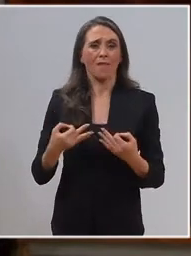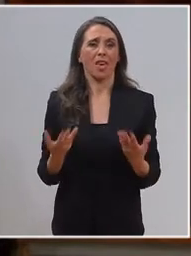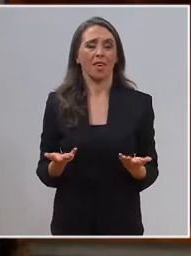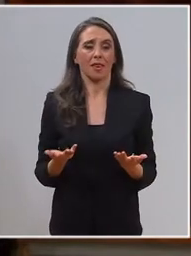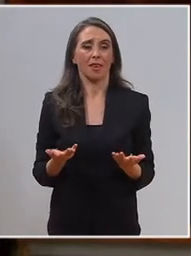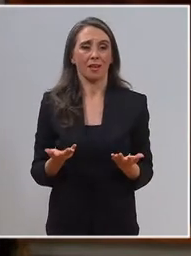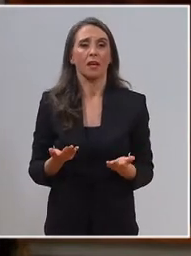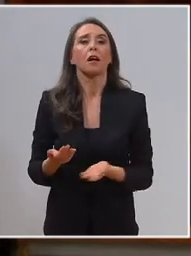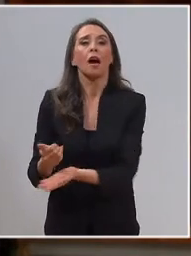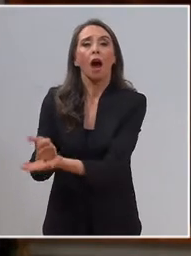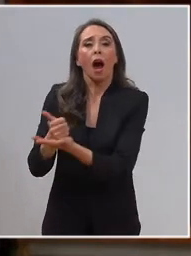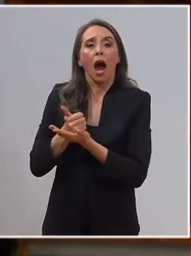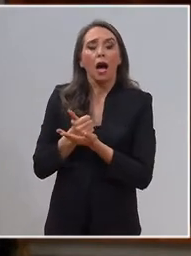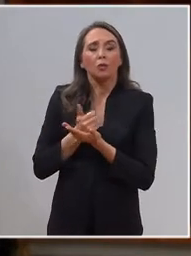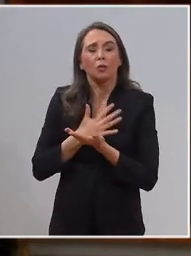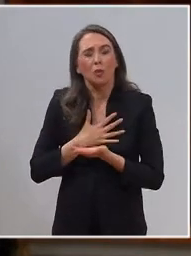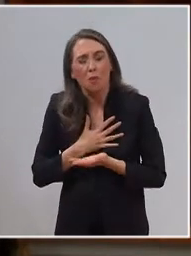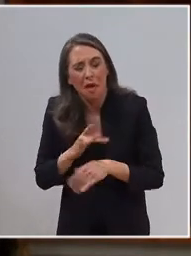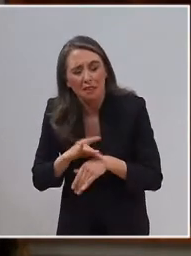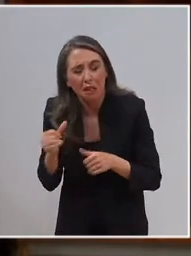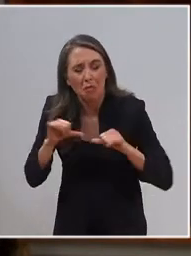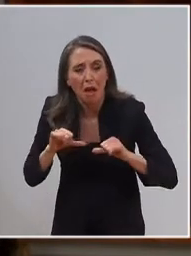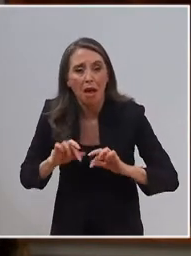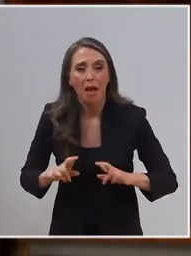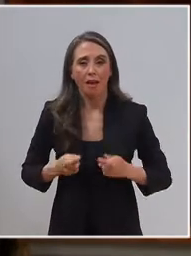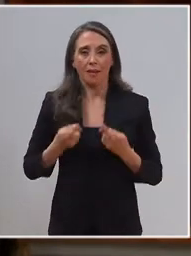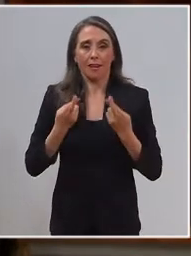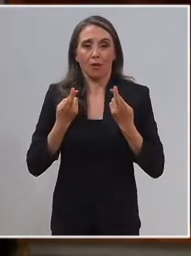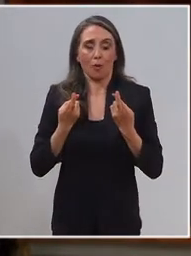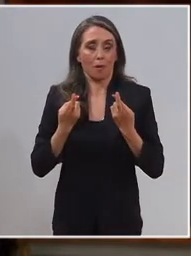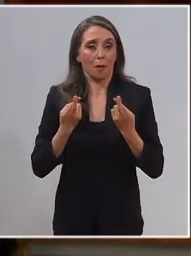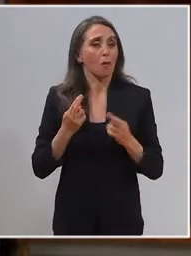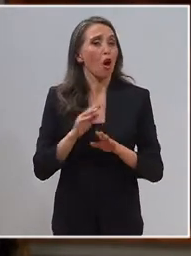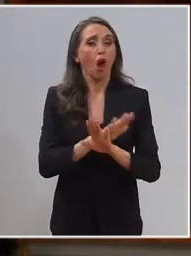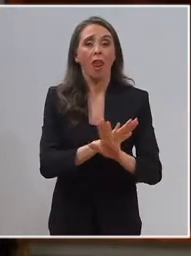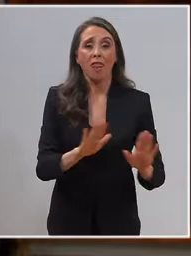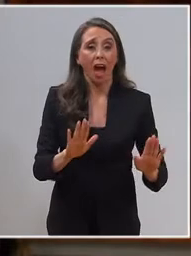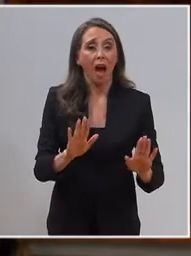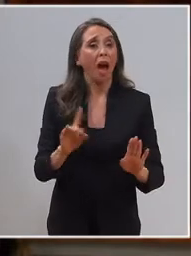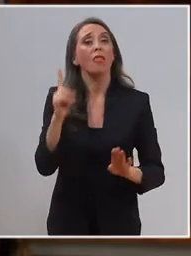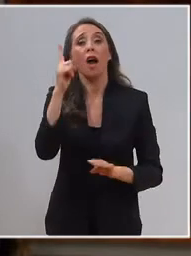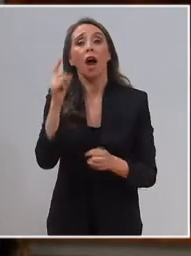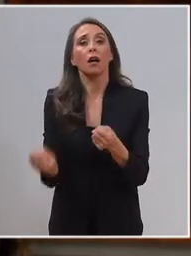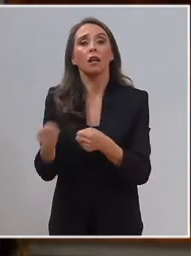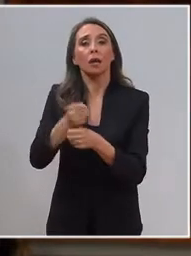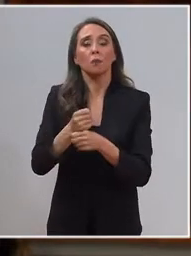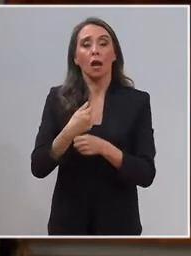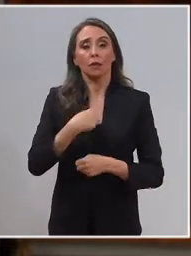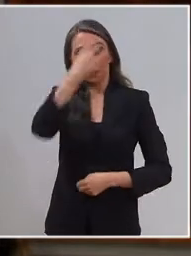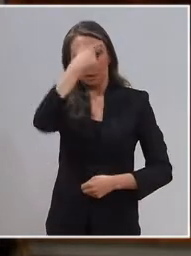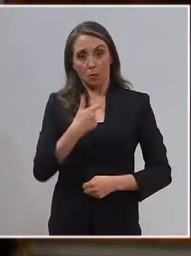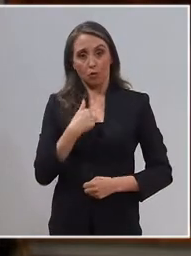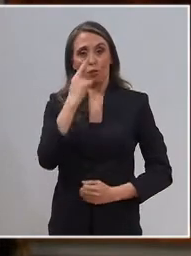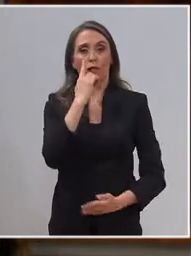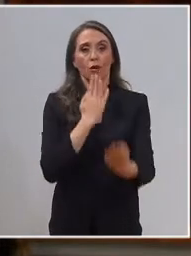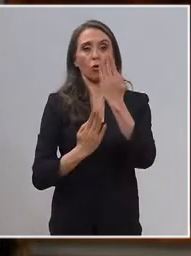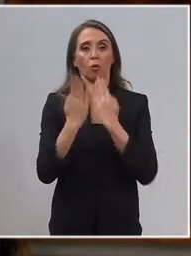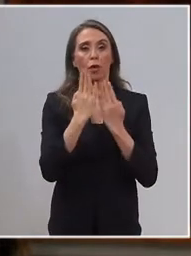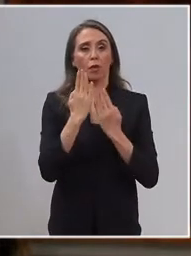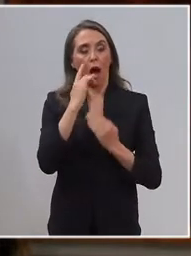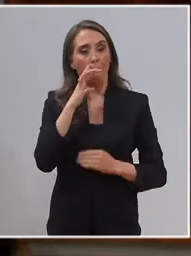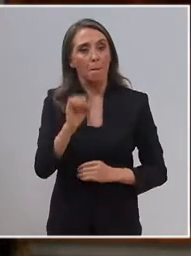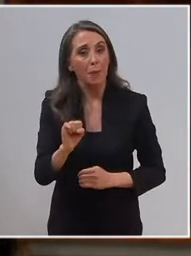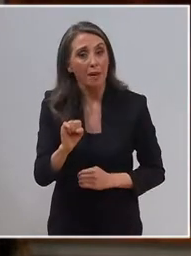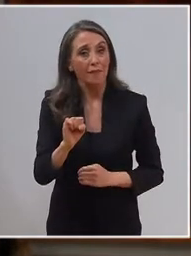para ayudarlo a recuperar su salud. Pero nada ni nadie reemplaza la prevención y el cuidado que